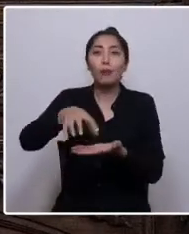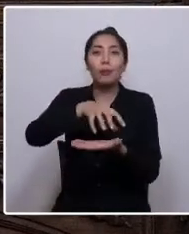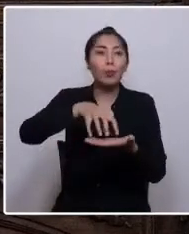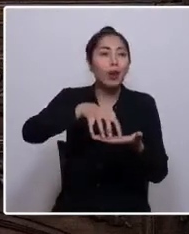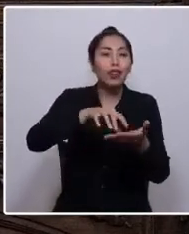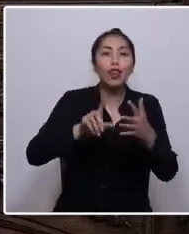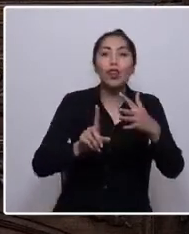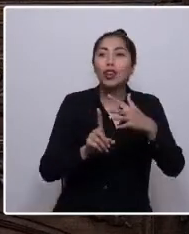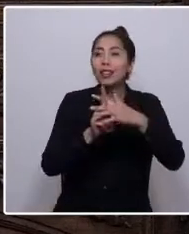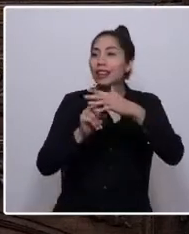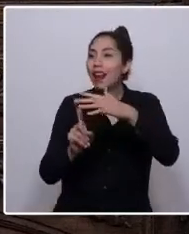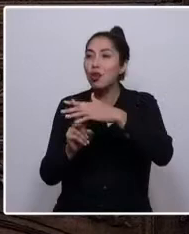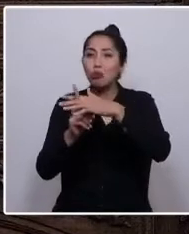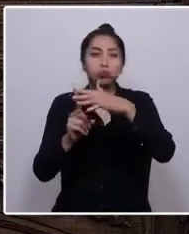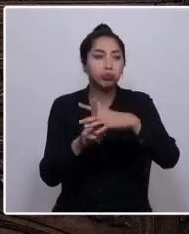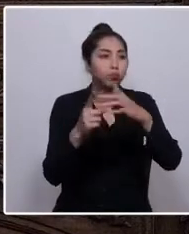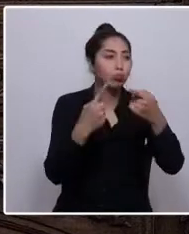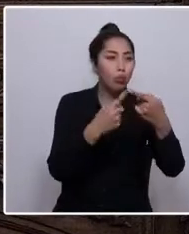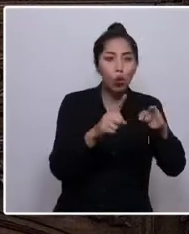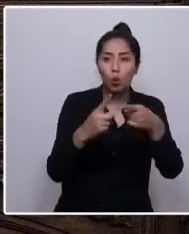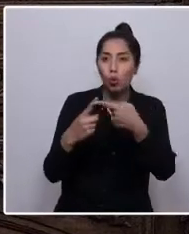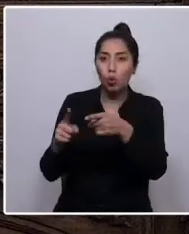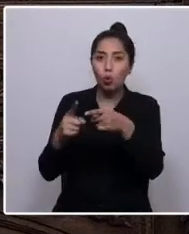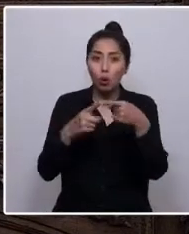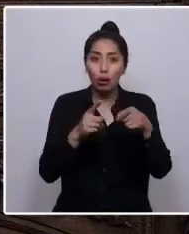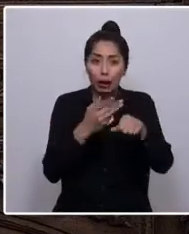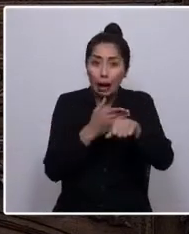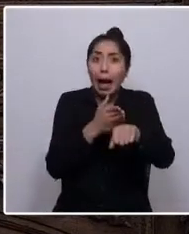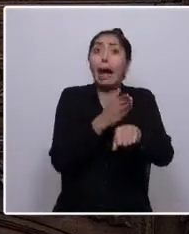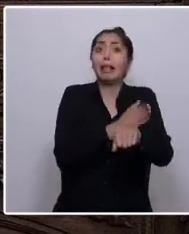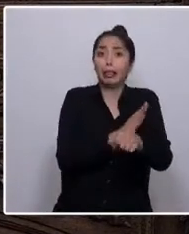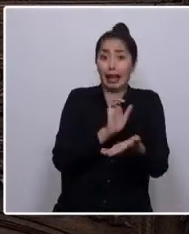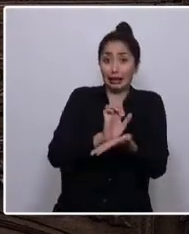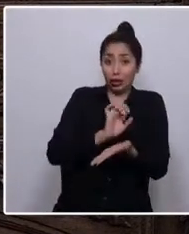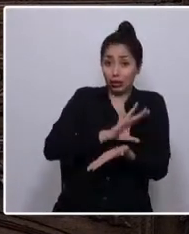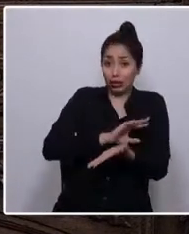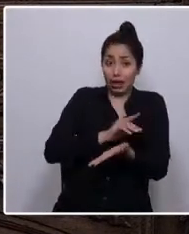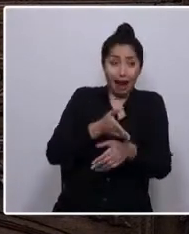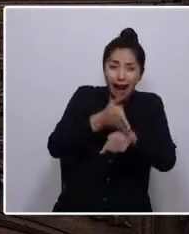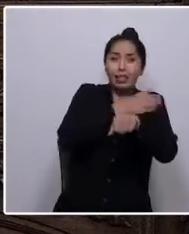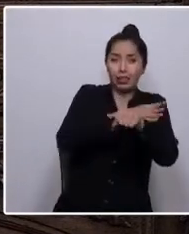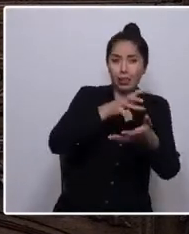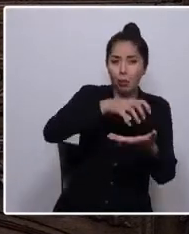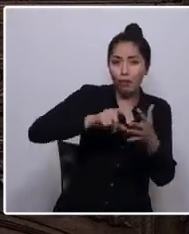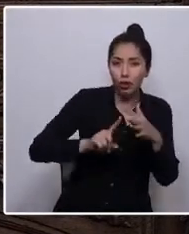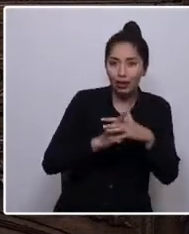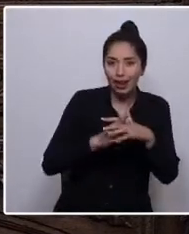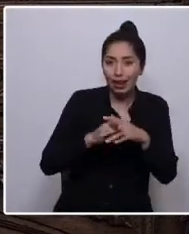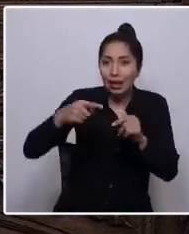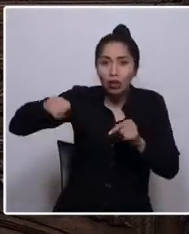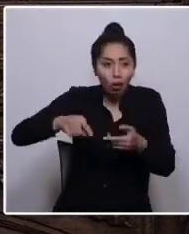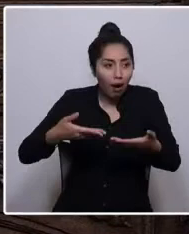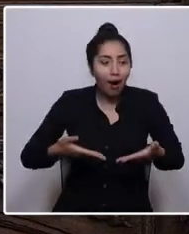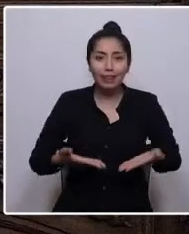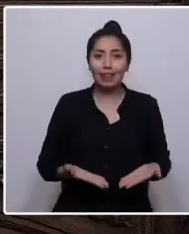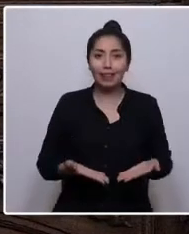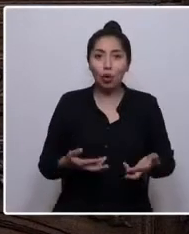anteceden al Estado de Chile. Es una oportunidad única